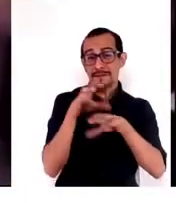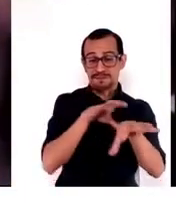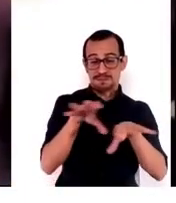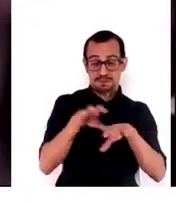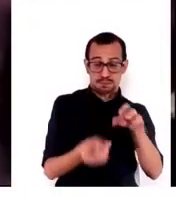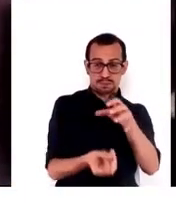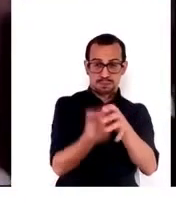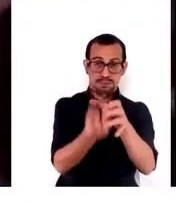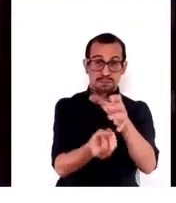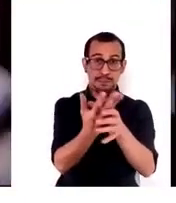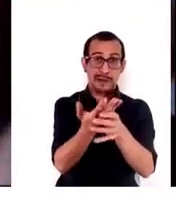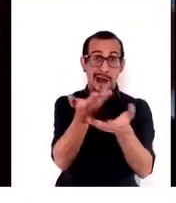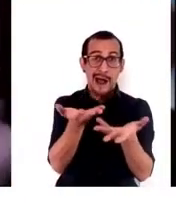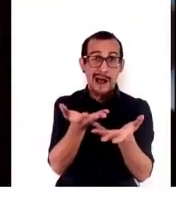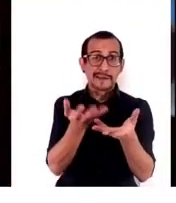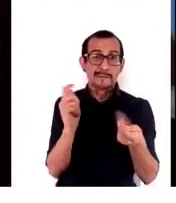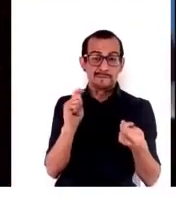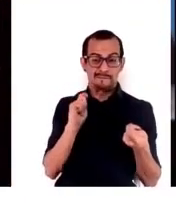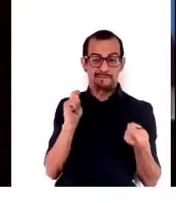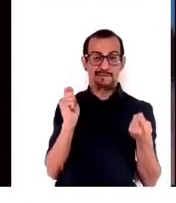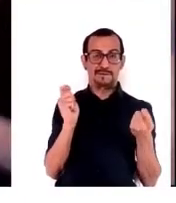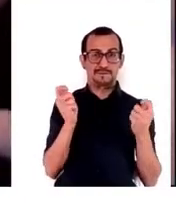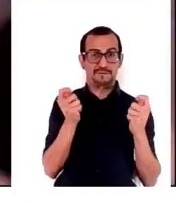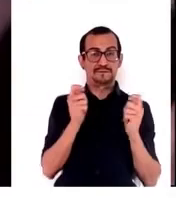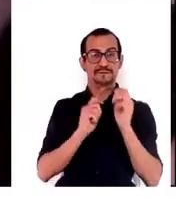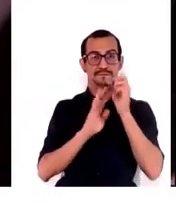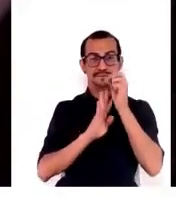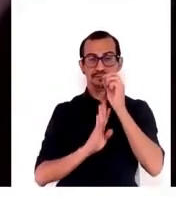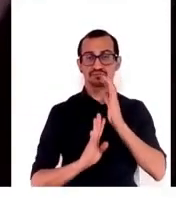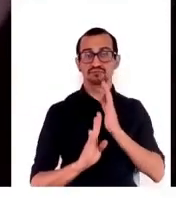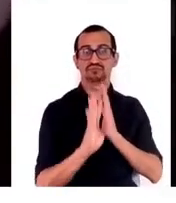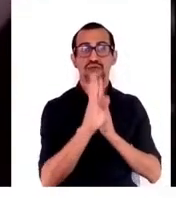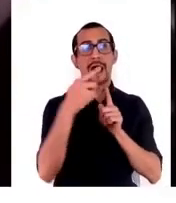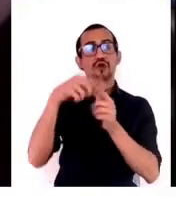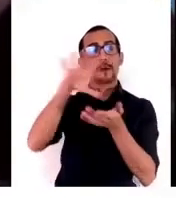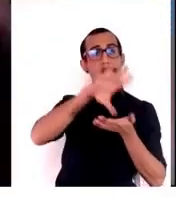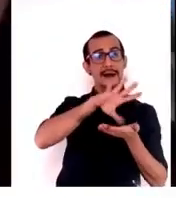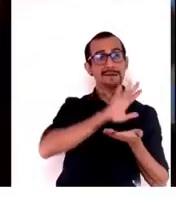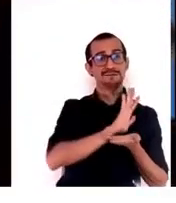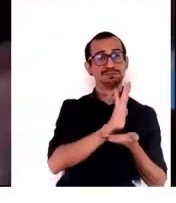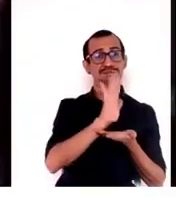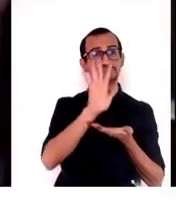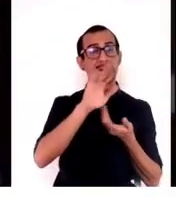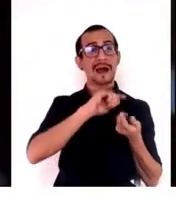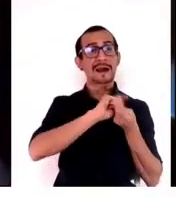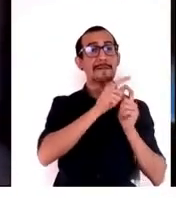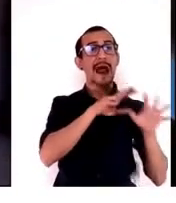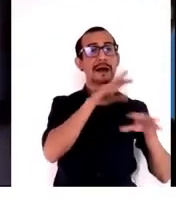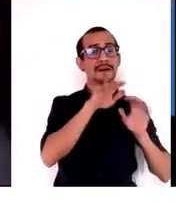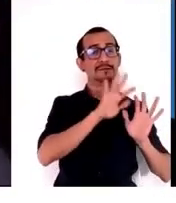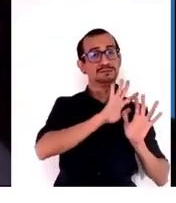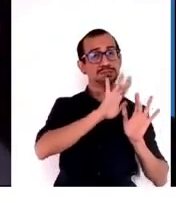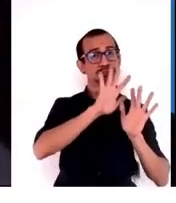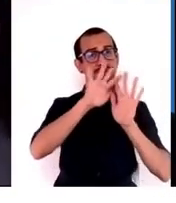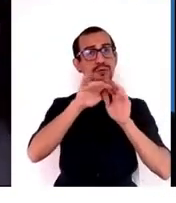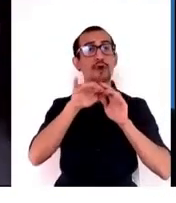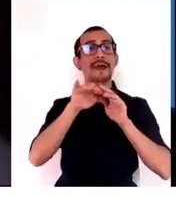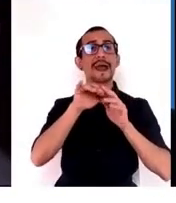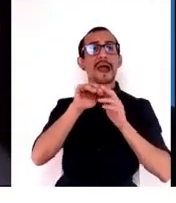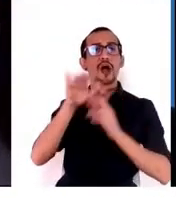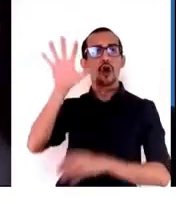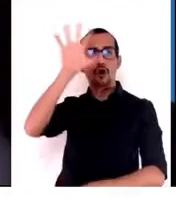mudadas de un país al otro, de un continente al otro. Y,